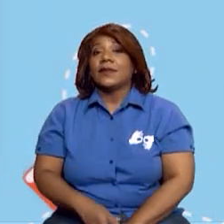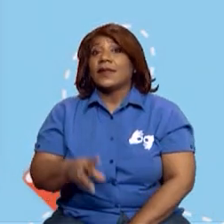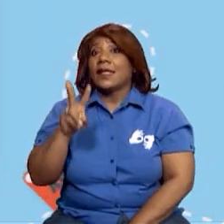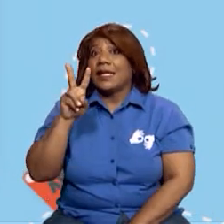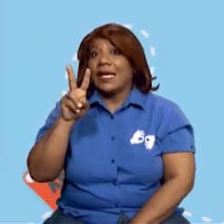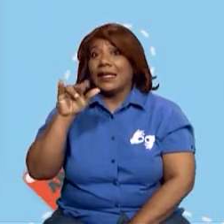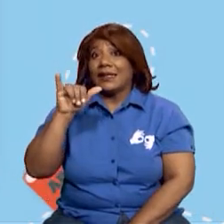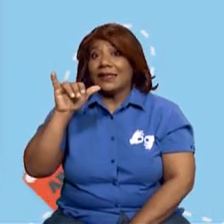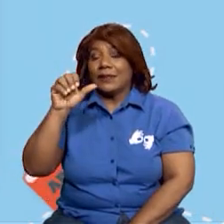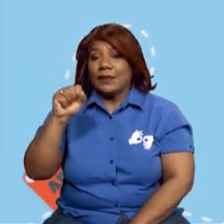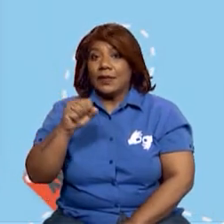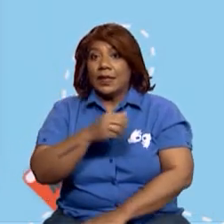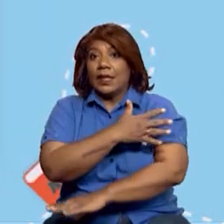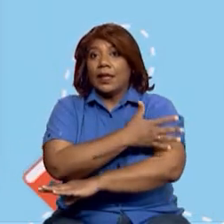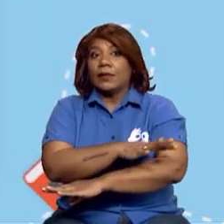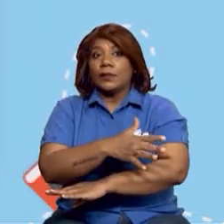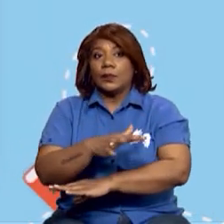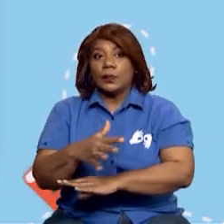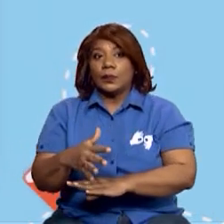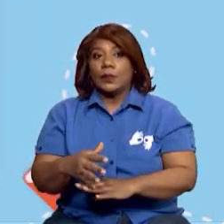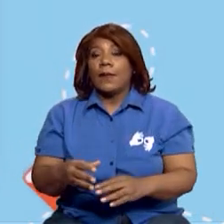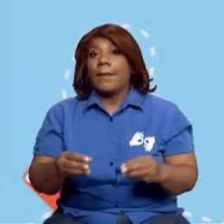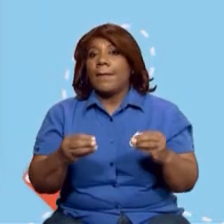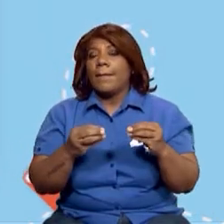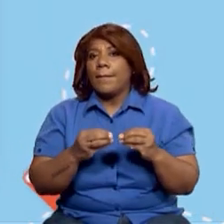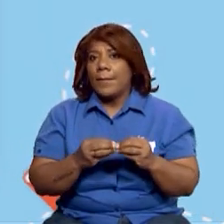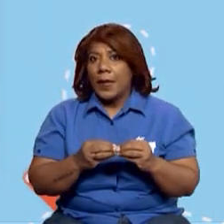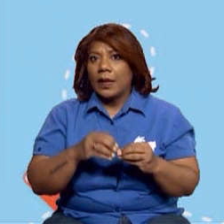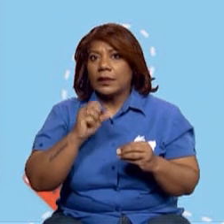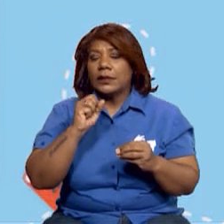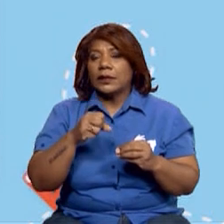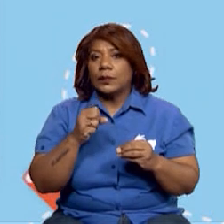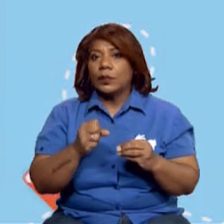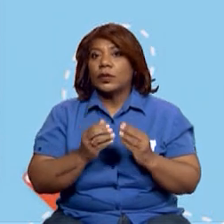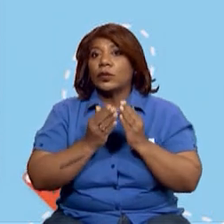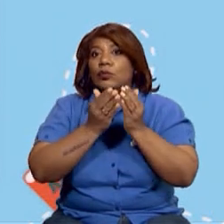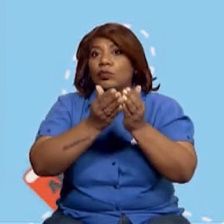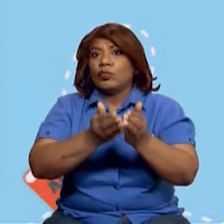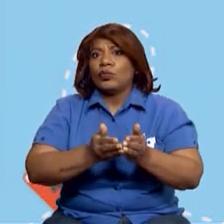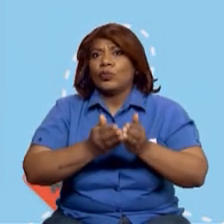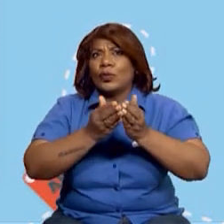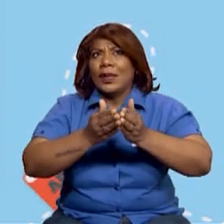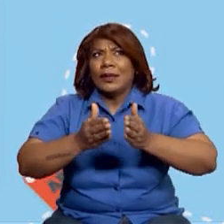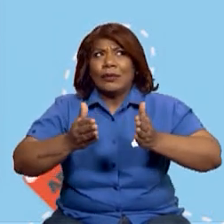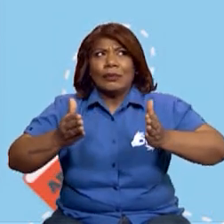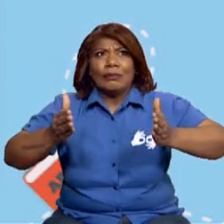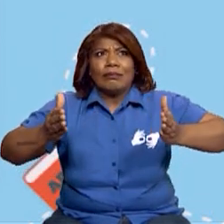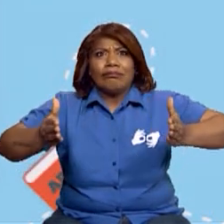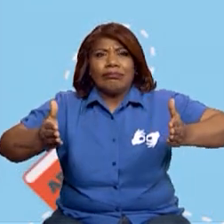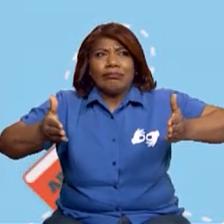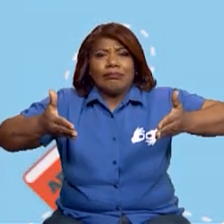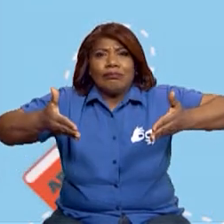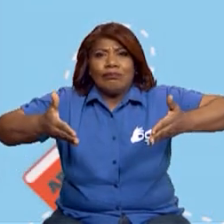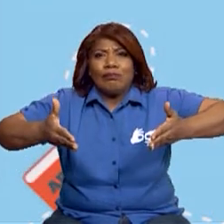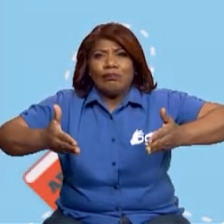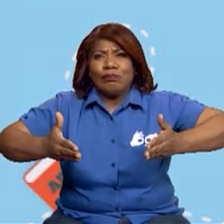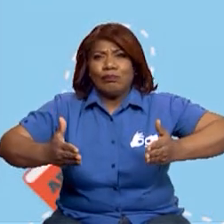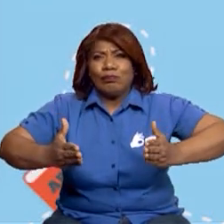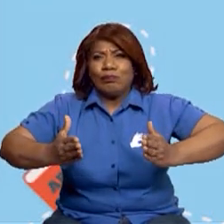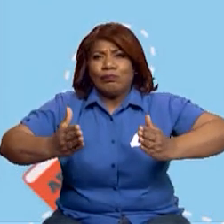acuáticas, mayor concentración de carga, utilización de buques más grandes, modernizados de